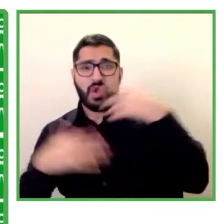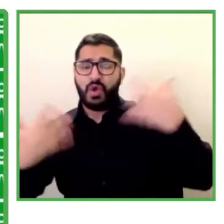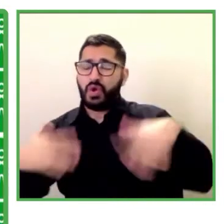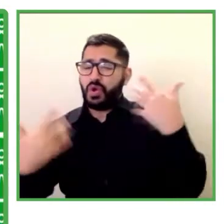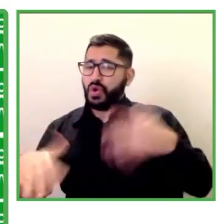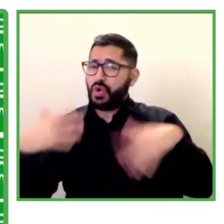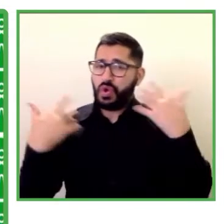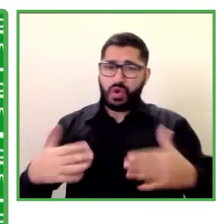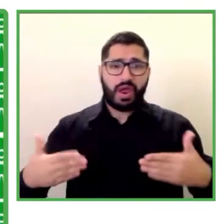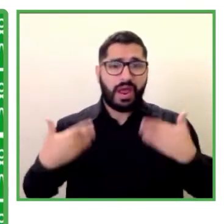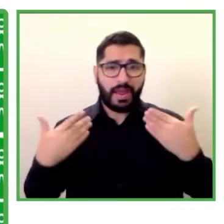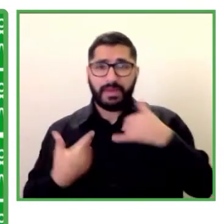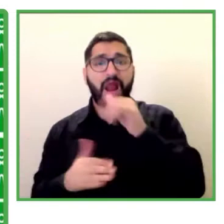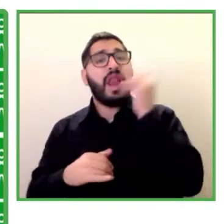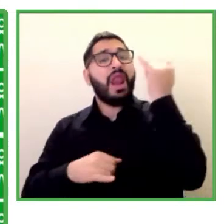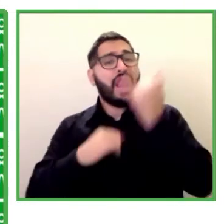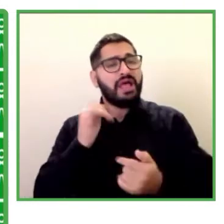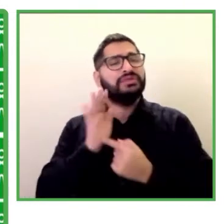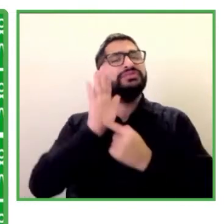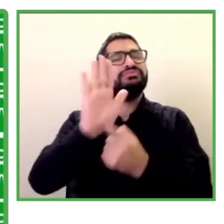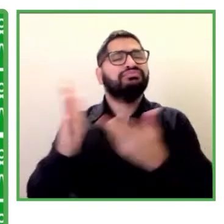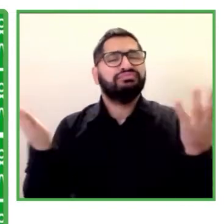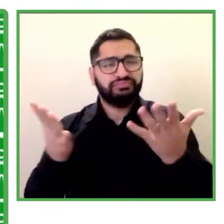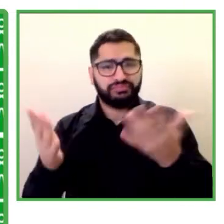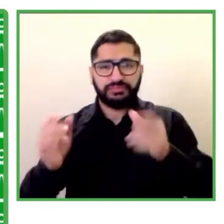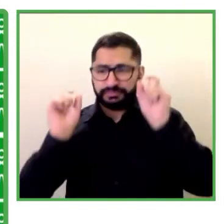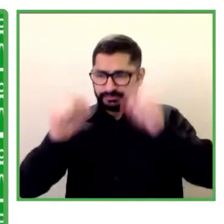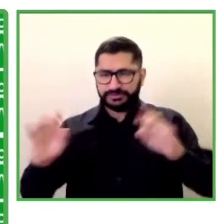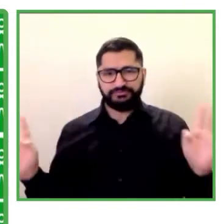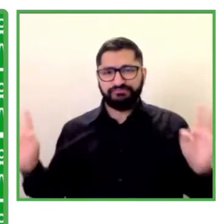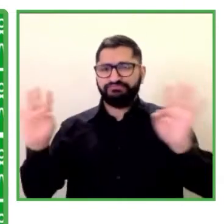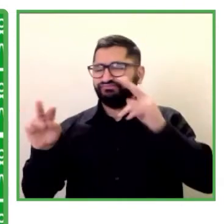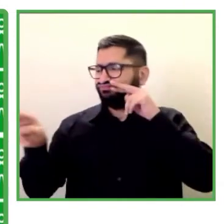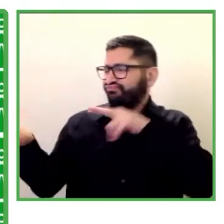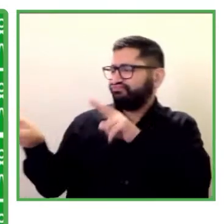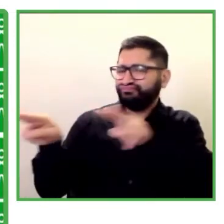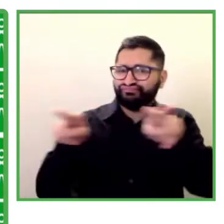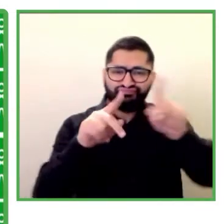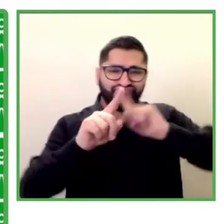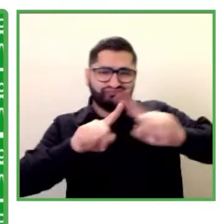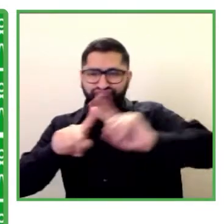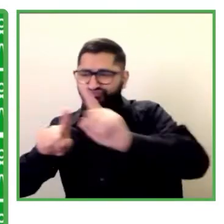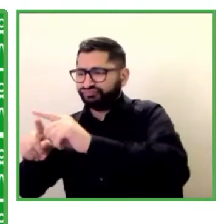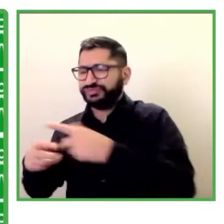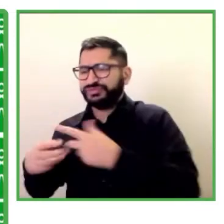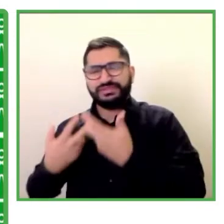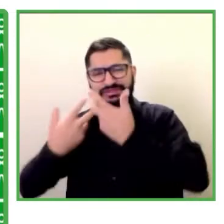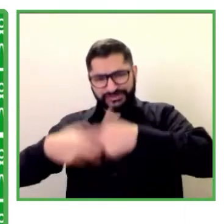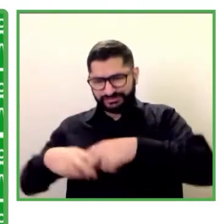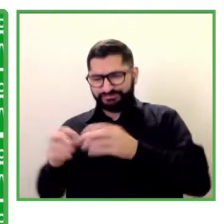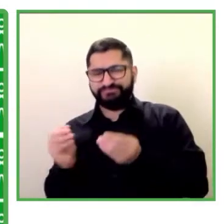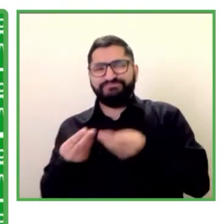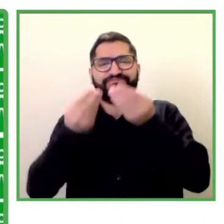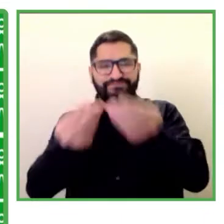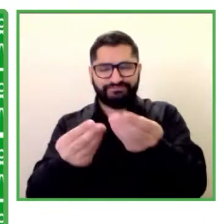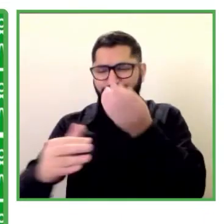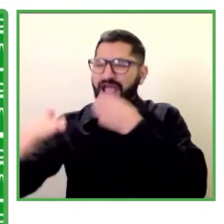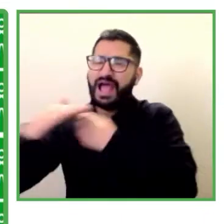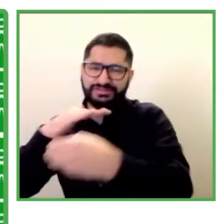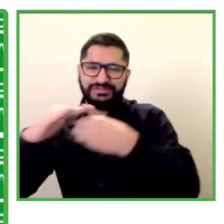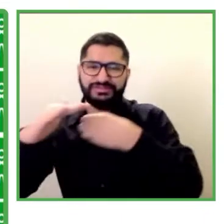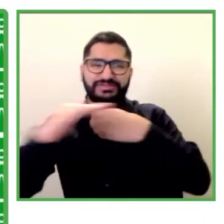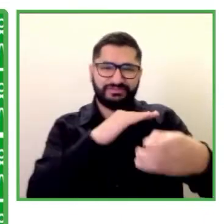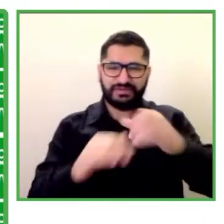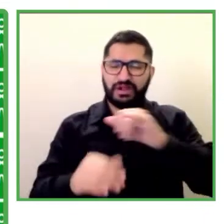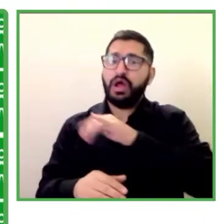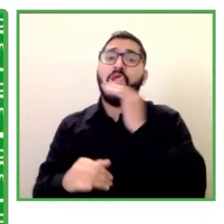Empleo para Personas con Discapacidad. Una herramienta 100% accesible que va a tener lugar el día primero, dos y tres de diciembre de este